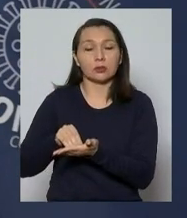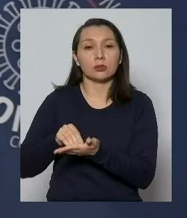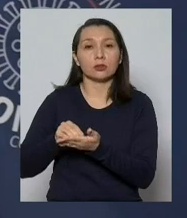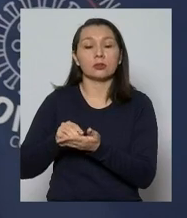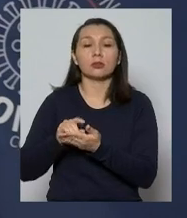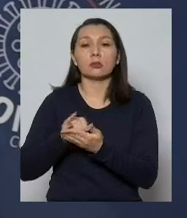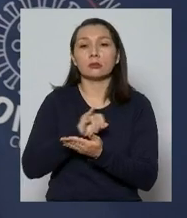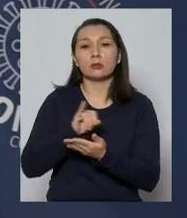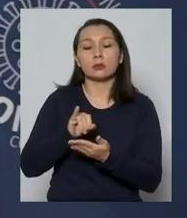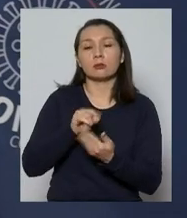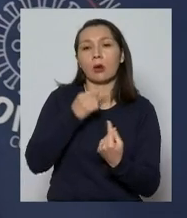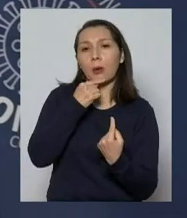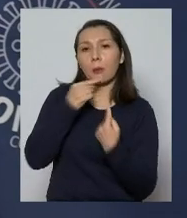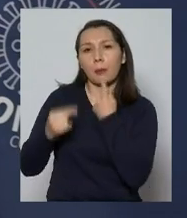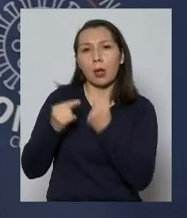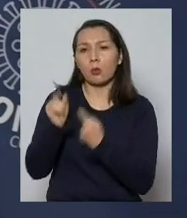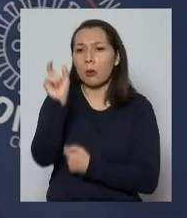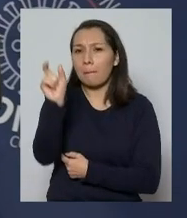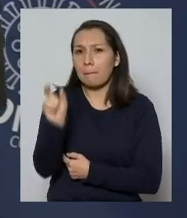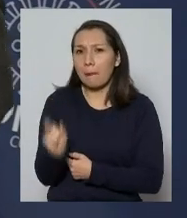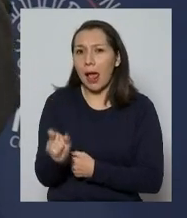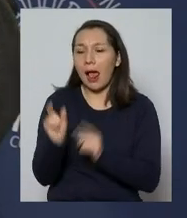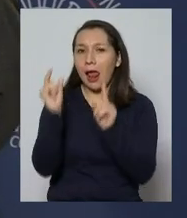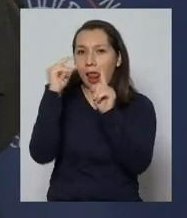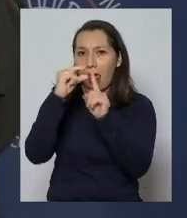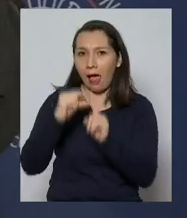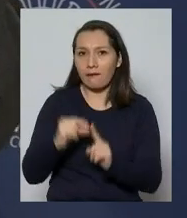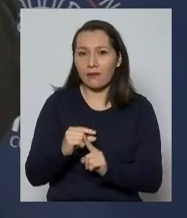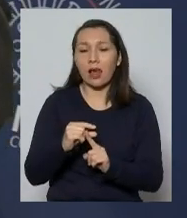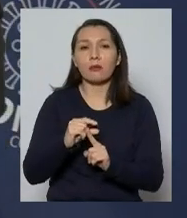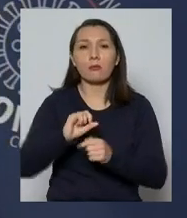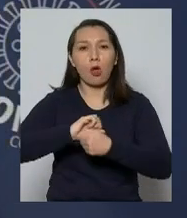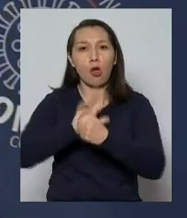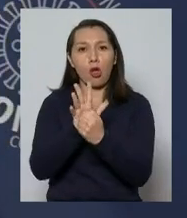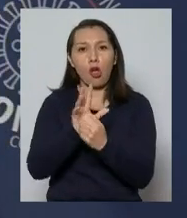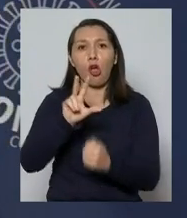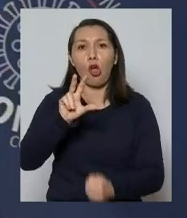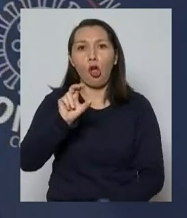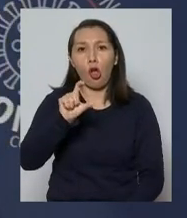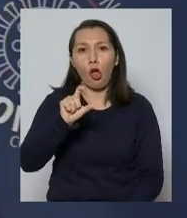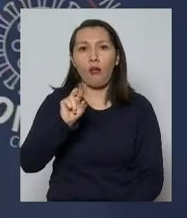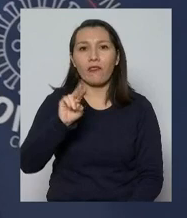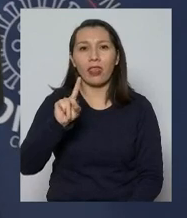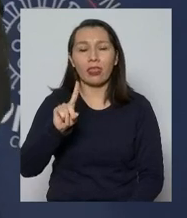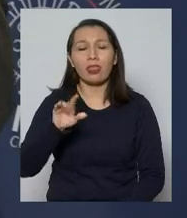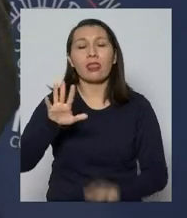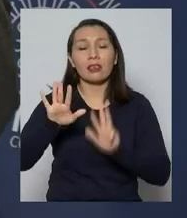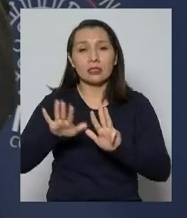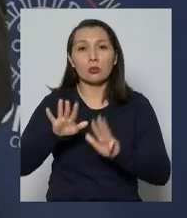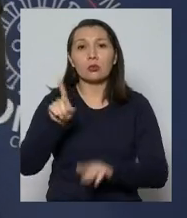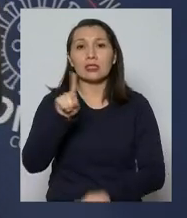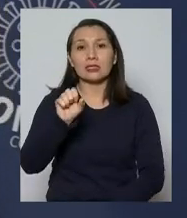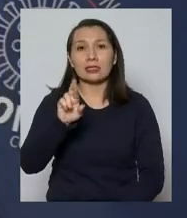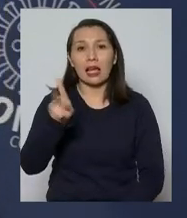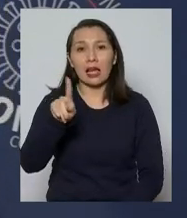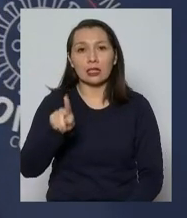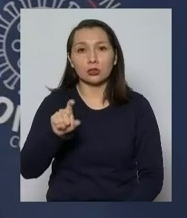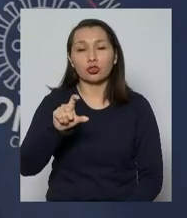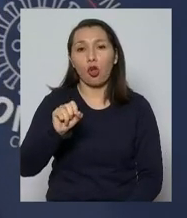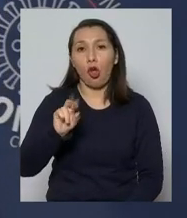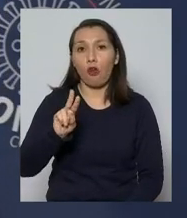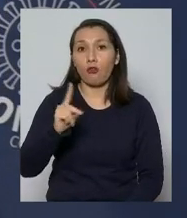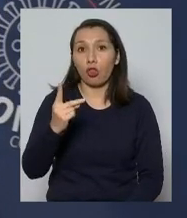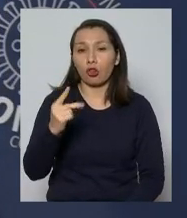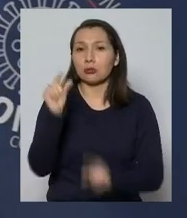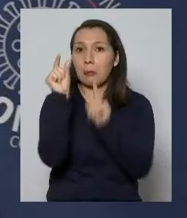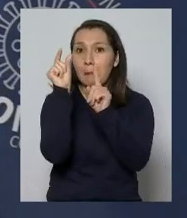preguntan con palabras claves, como coronavirus, COVID-19, SARS-CoV-2, y eso entonces nos da